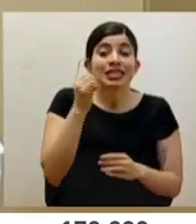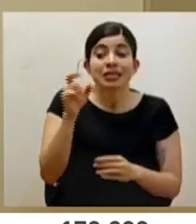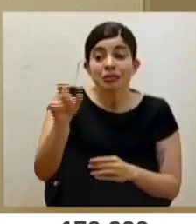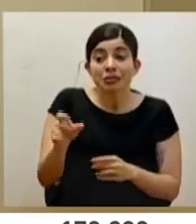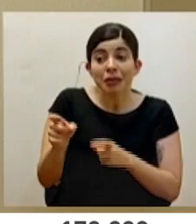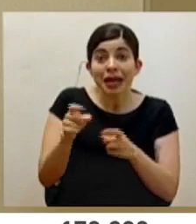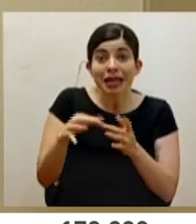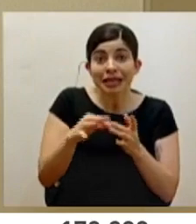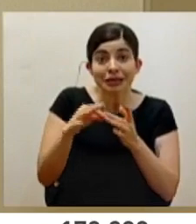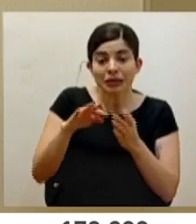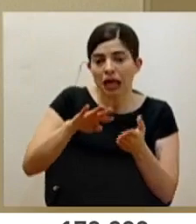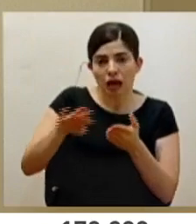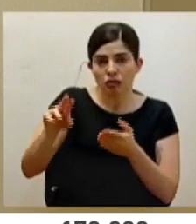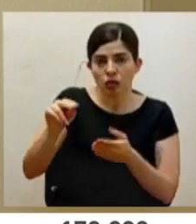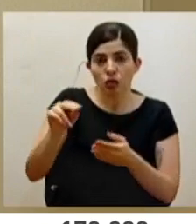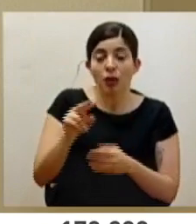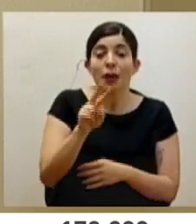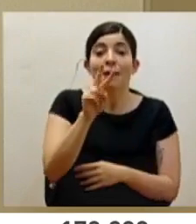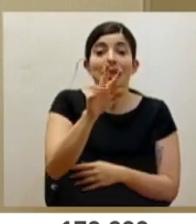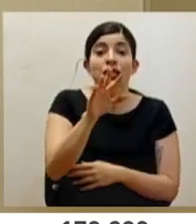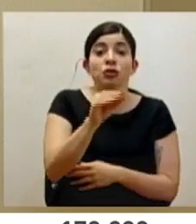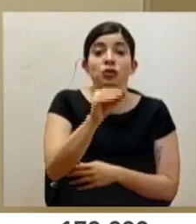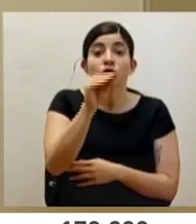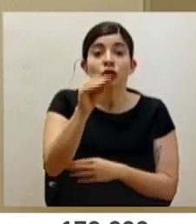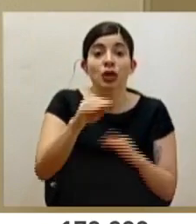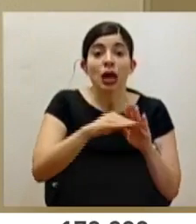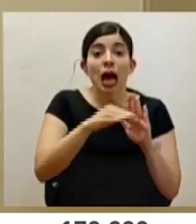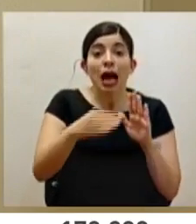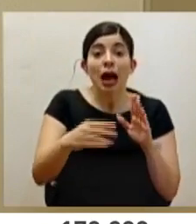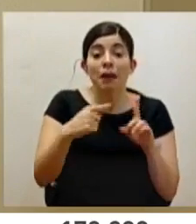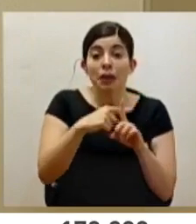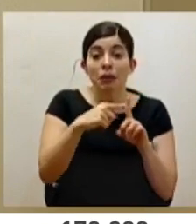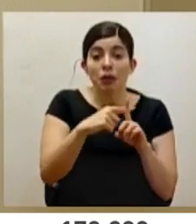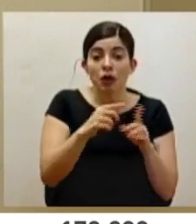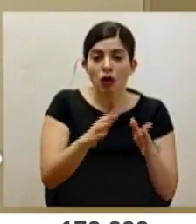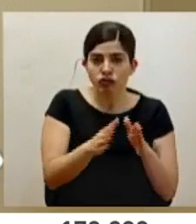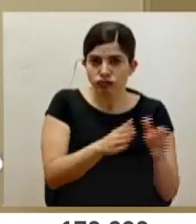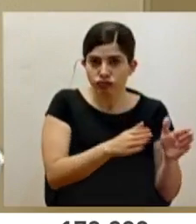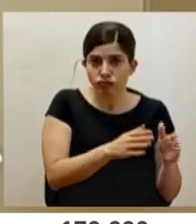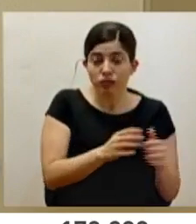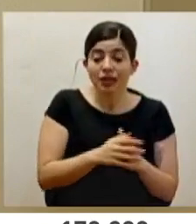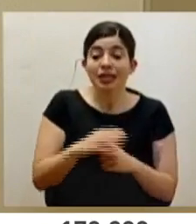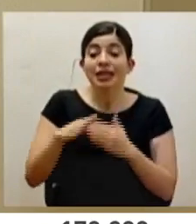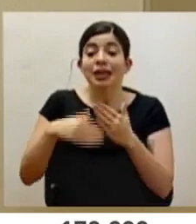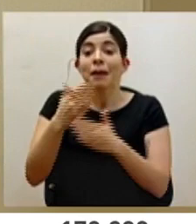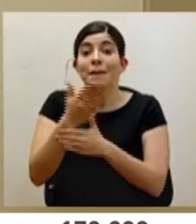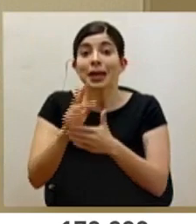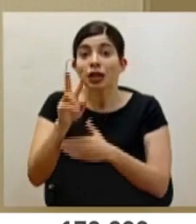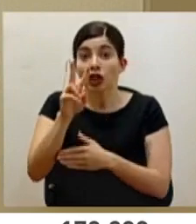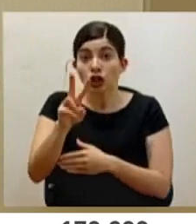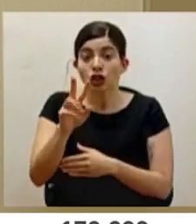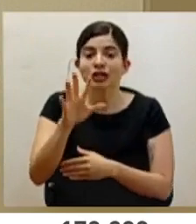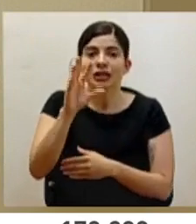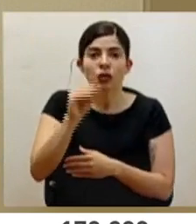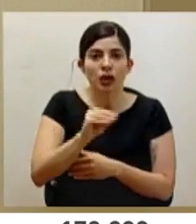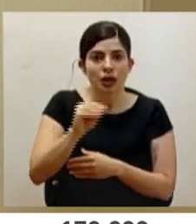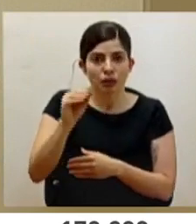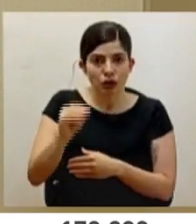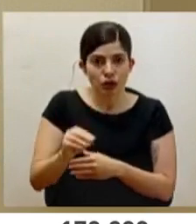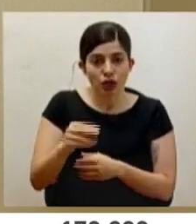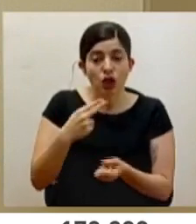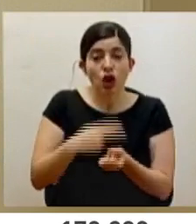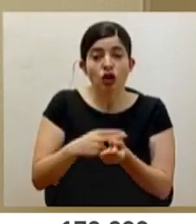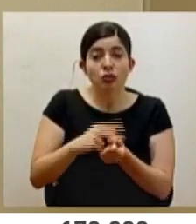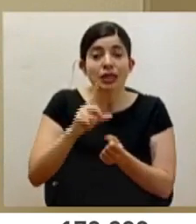Y se suprime el 25% de las camas moderadas. En la fase 2, se suprime el 50% de las camas moderadas de hospitales